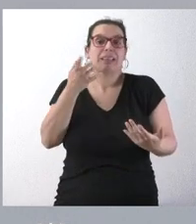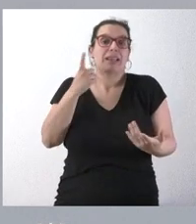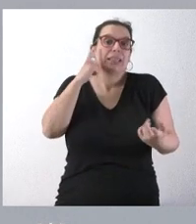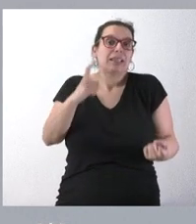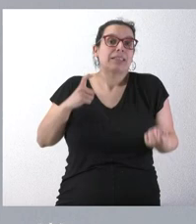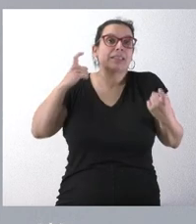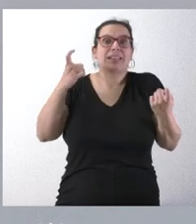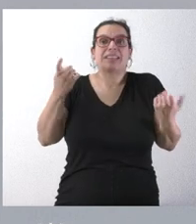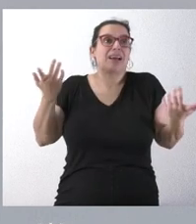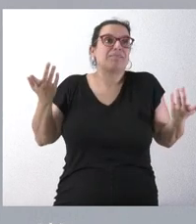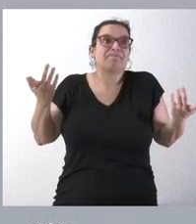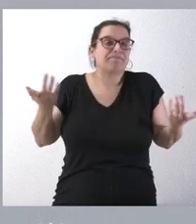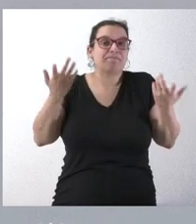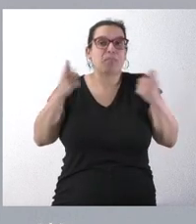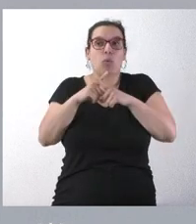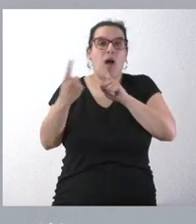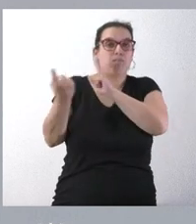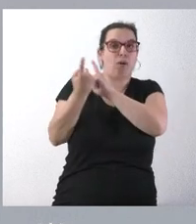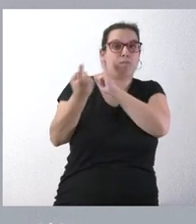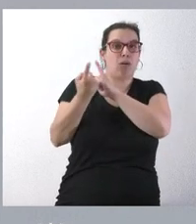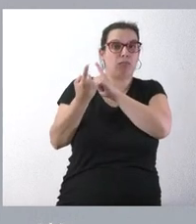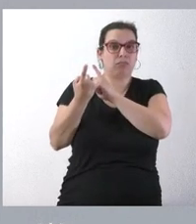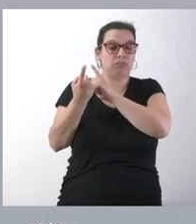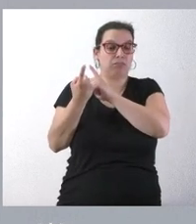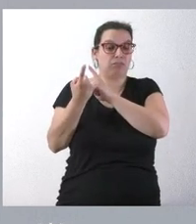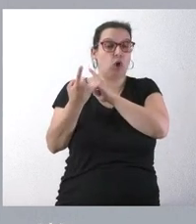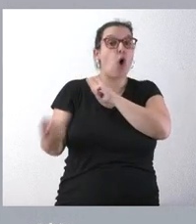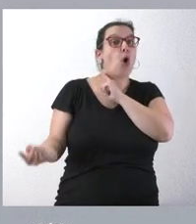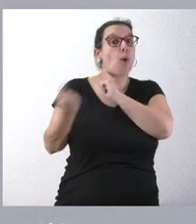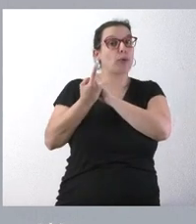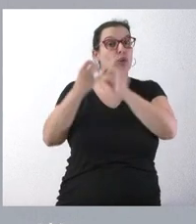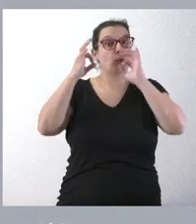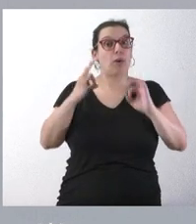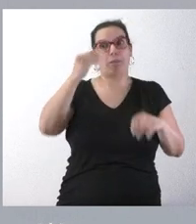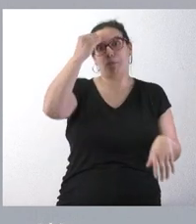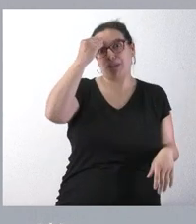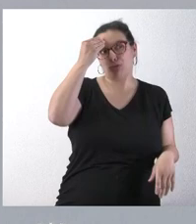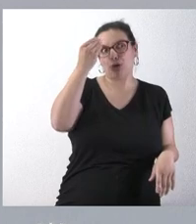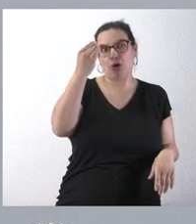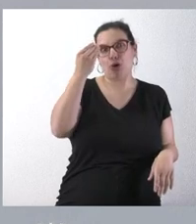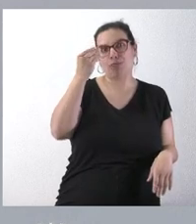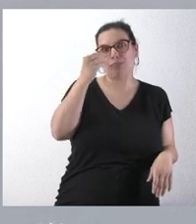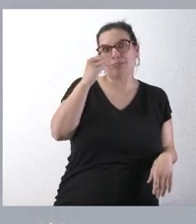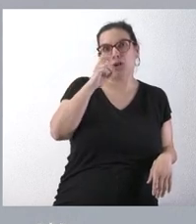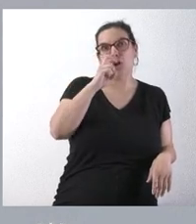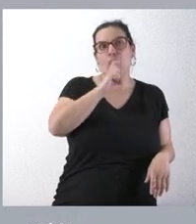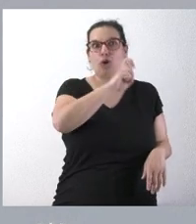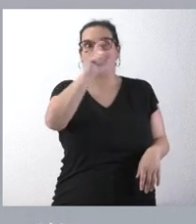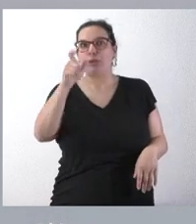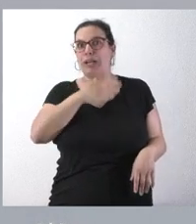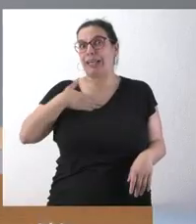es simplemente hacer oposición al gobierno de Castilla y León, para eso creo que hay algunas personas que también tienen esa aspiración.